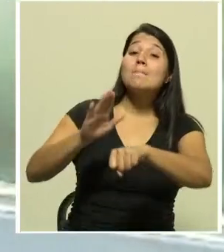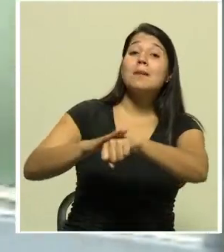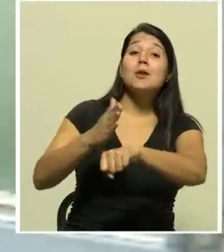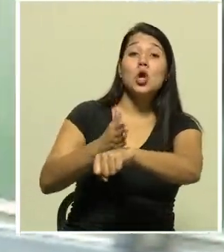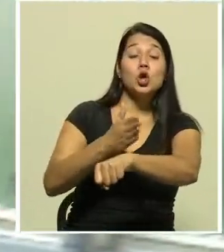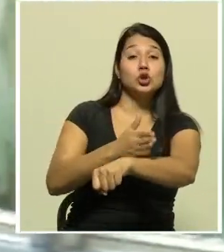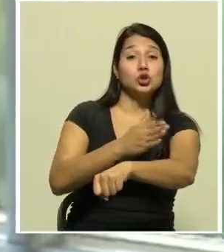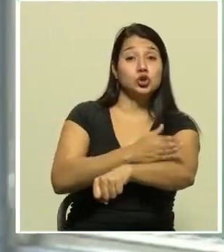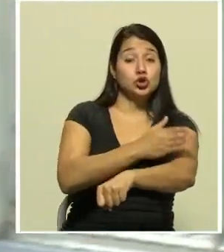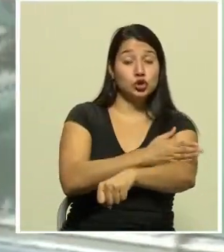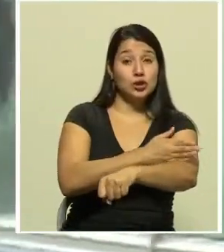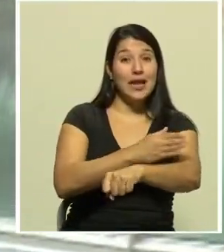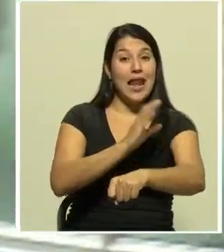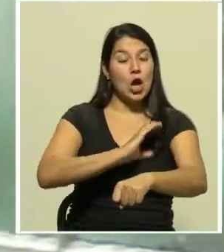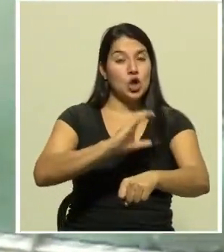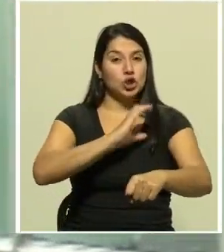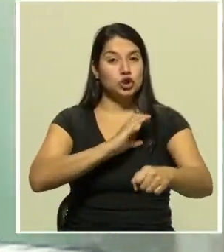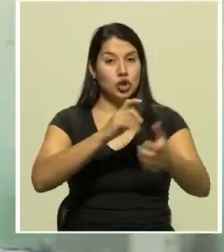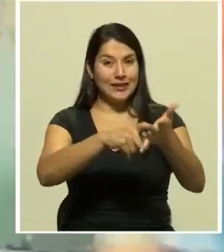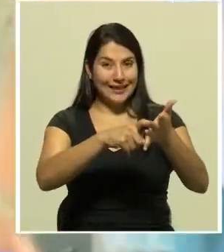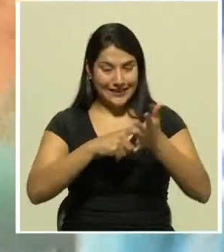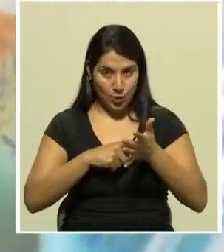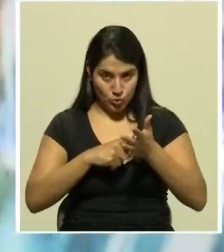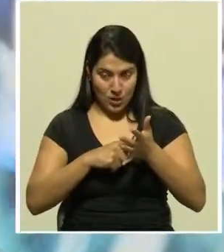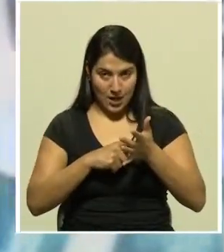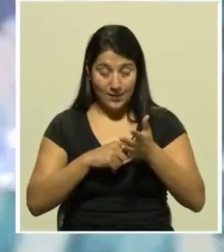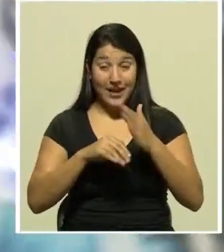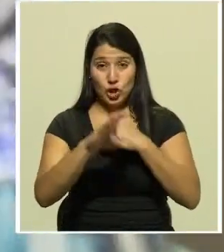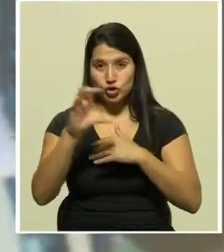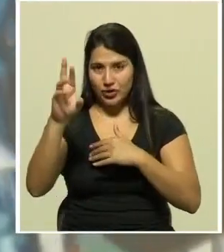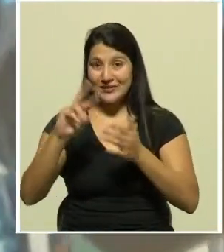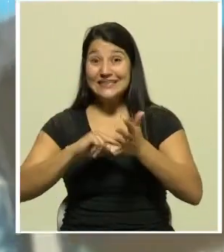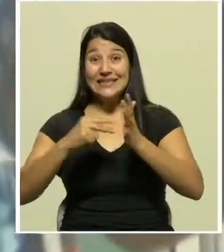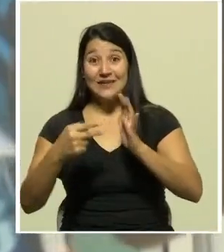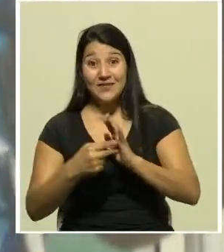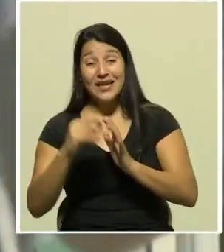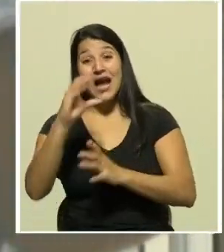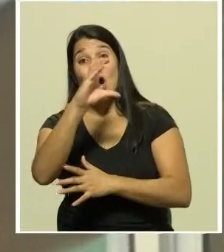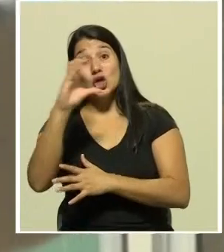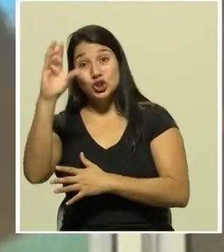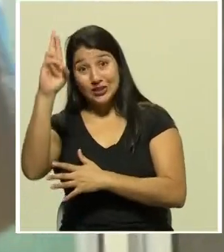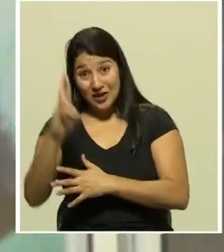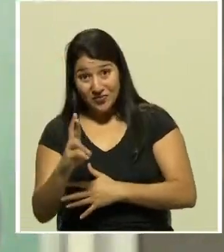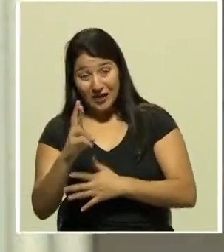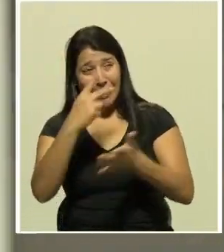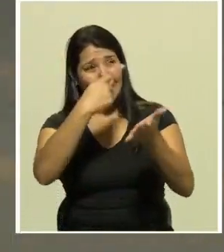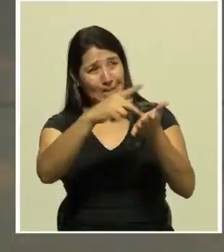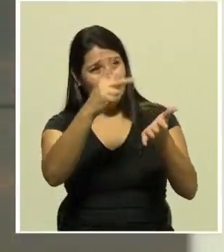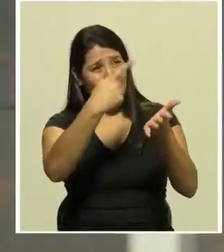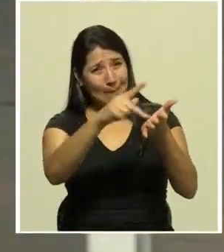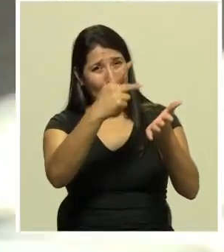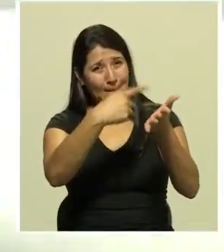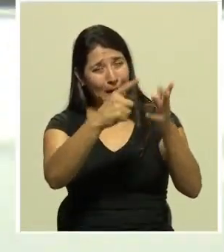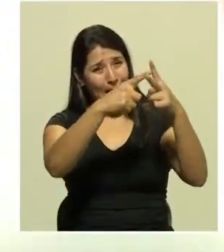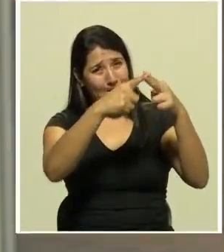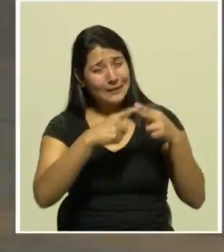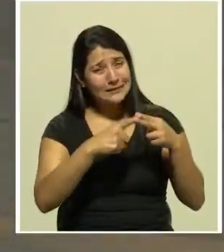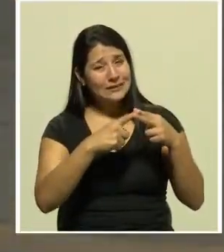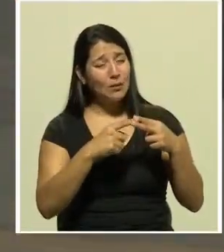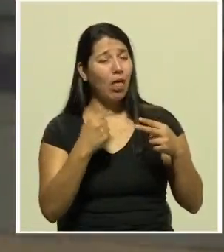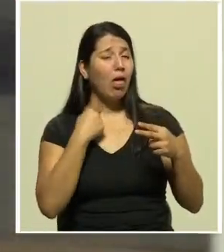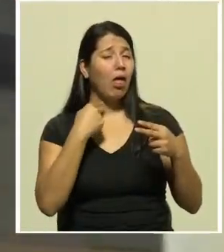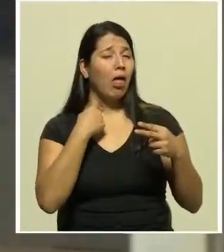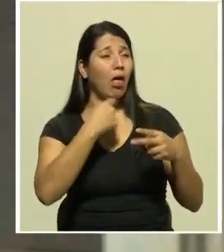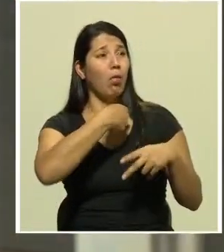de la deuda costarricense es decir cambiar deuda cara por deuda más barata que le permita al estado pagar menos intereses